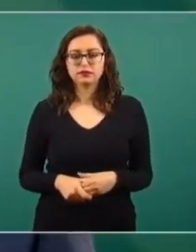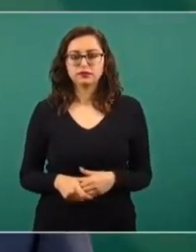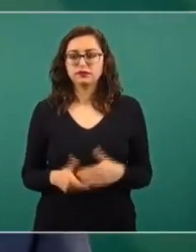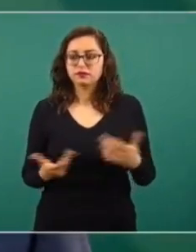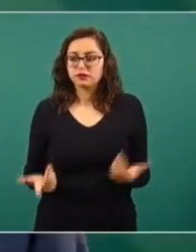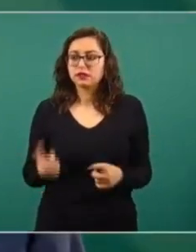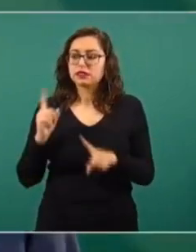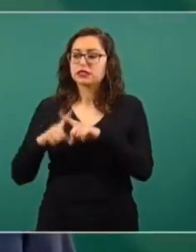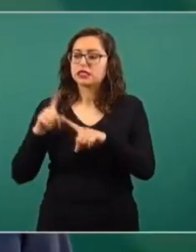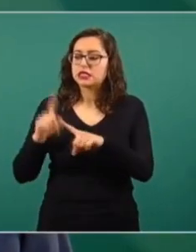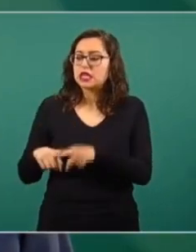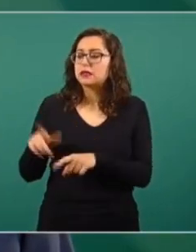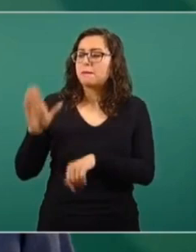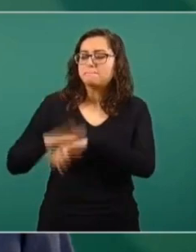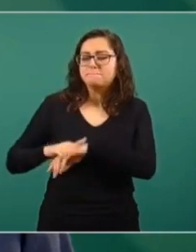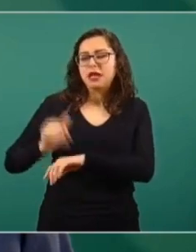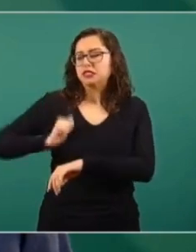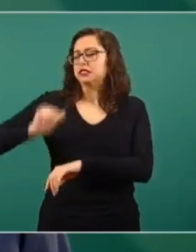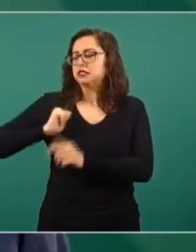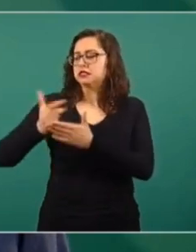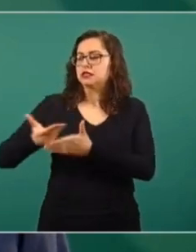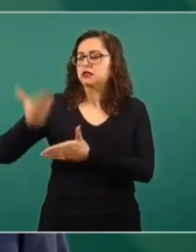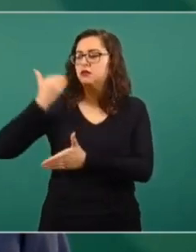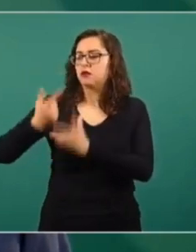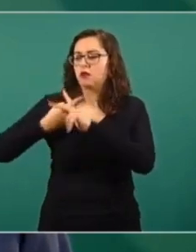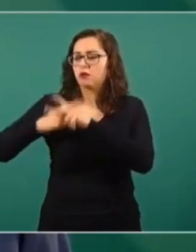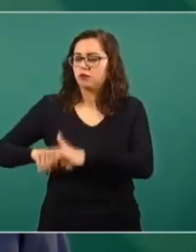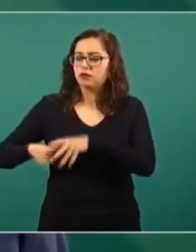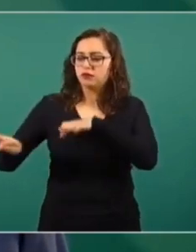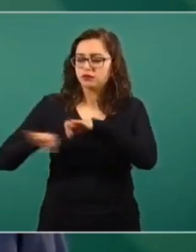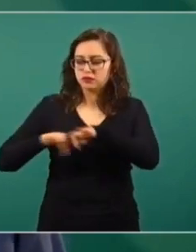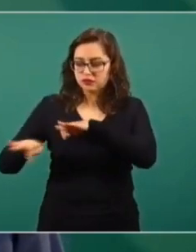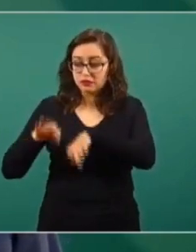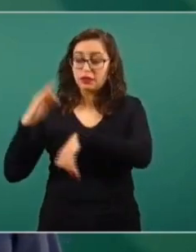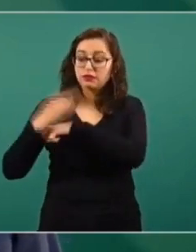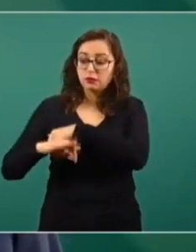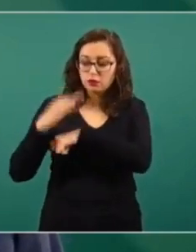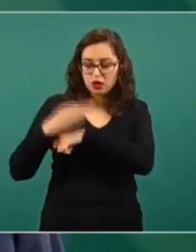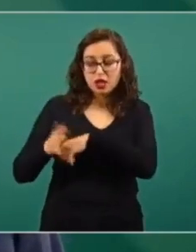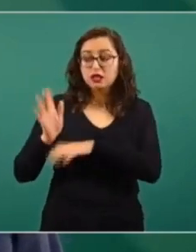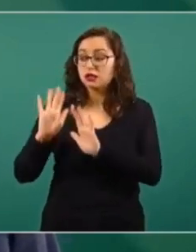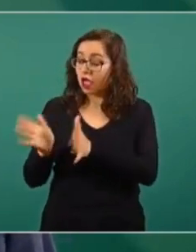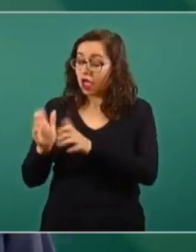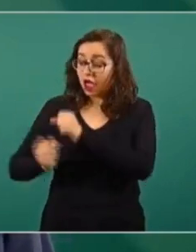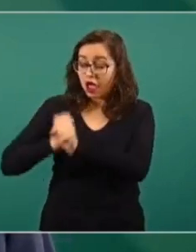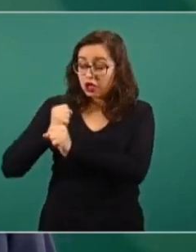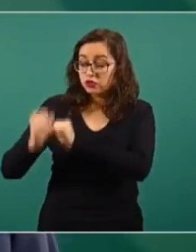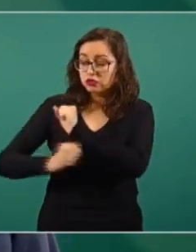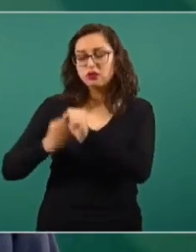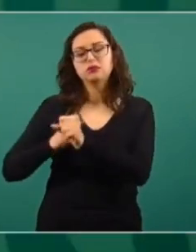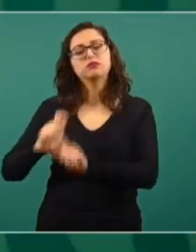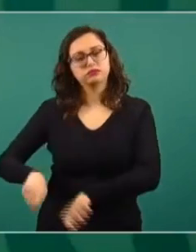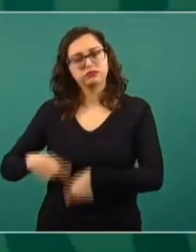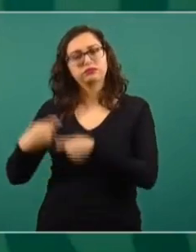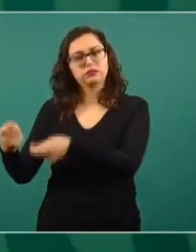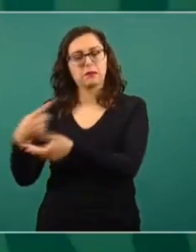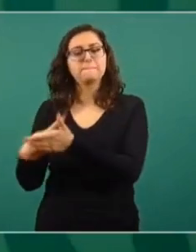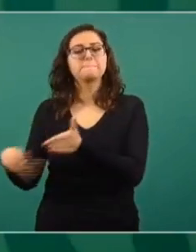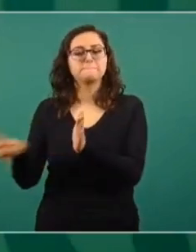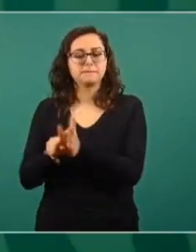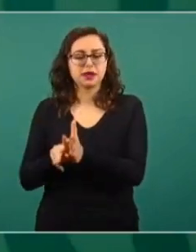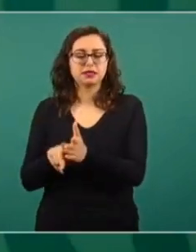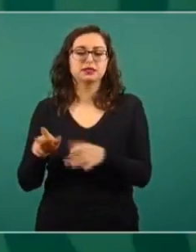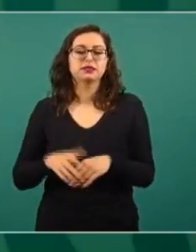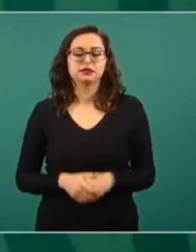a la antigüedad. Realmente, esa es una información que aprovecho para transmitir. Acaban de estar